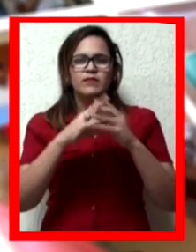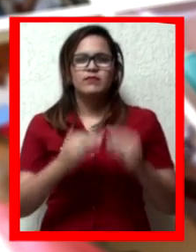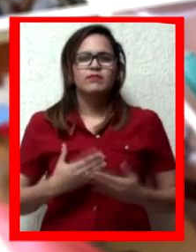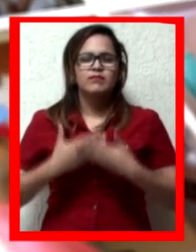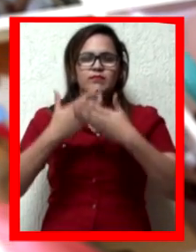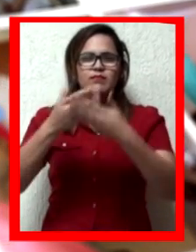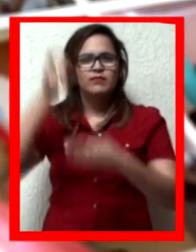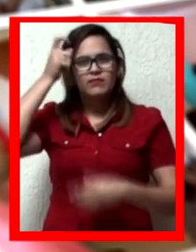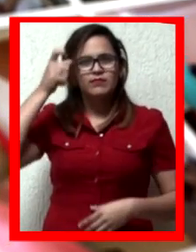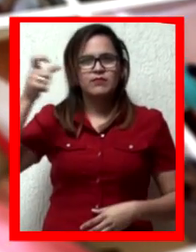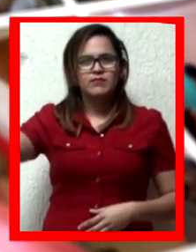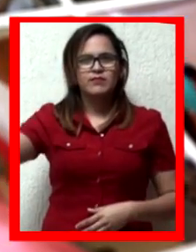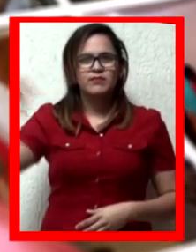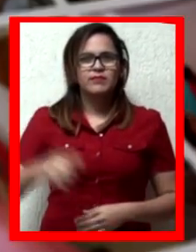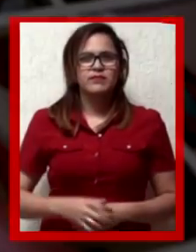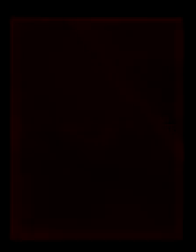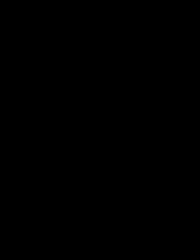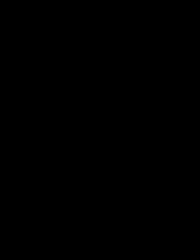al servicio del pueblo